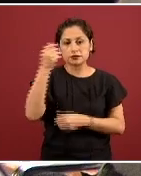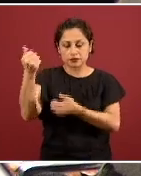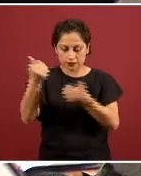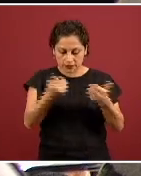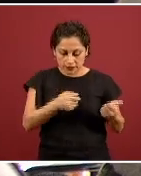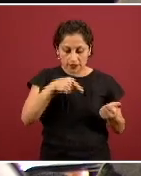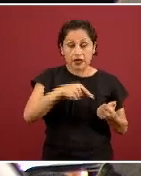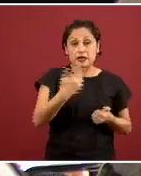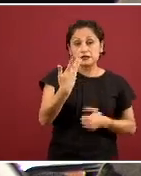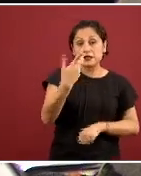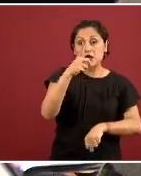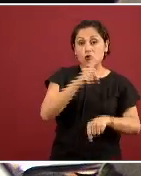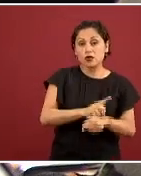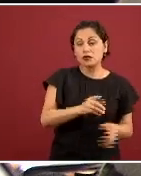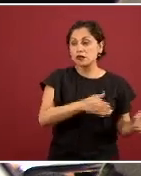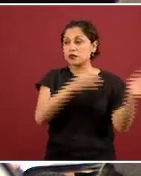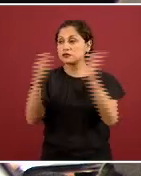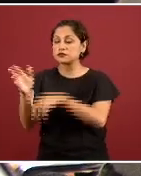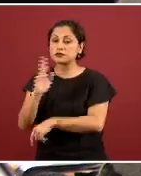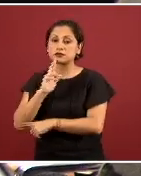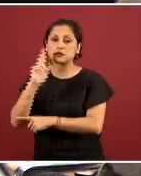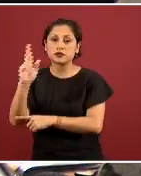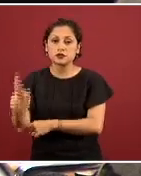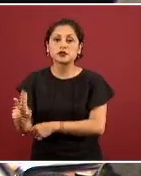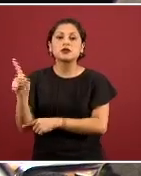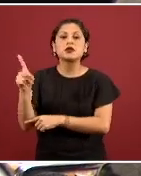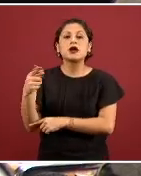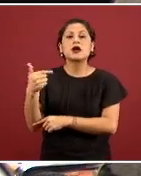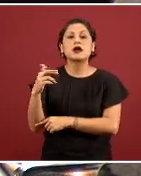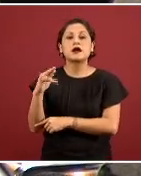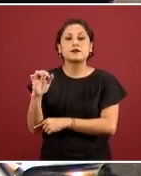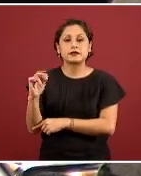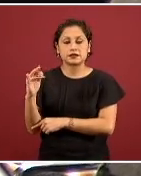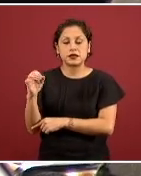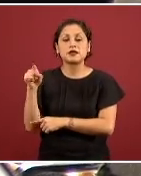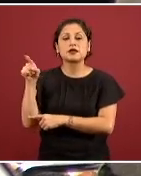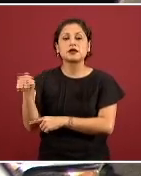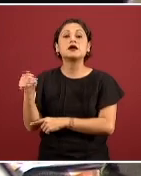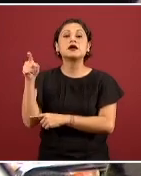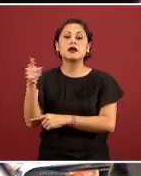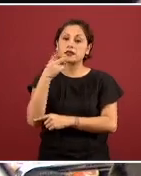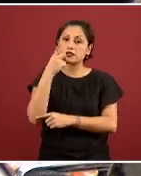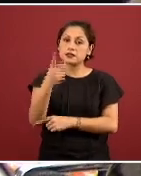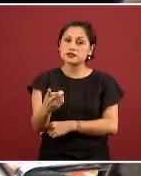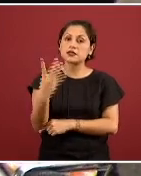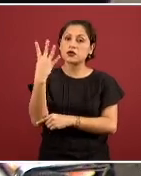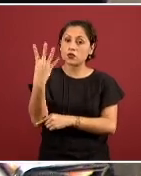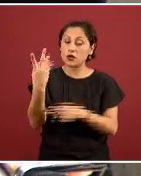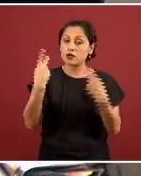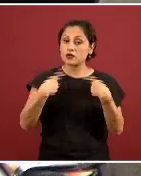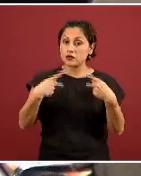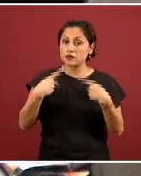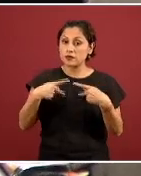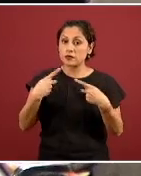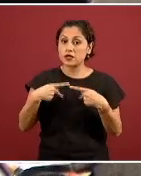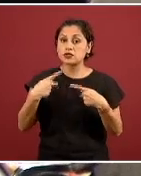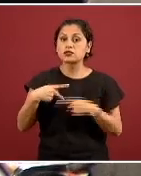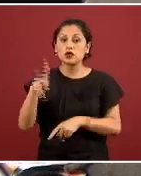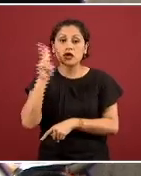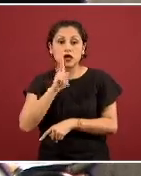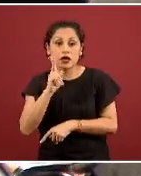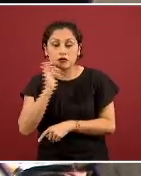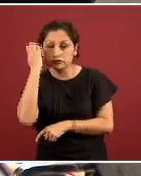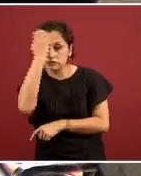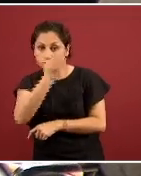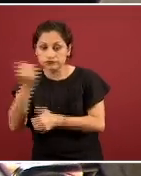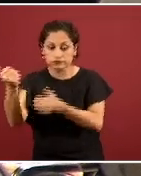regresarlos. De hecho el periodista Javier Garza Ramos documentó que cuatro pacientes atendidos en esa clínica murieron antes de que llegaran los resultados